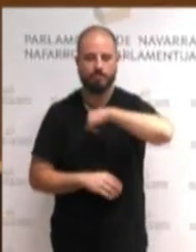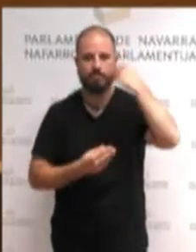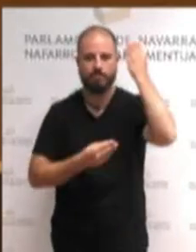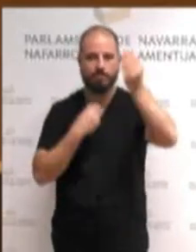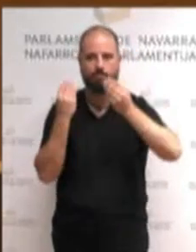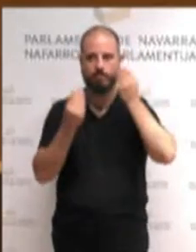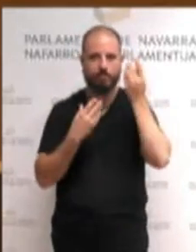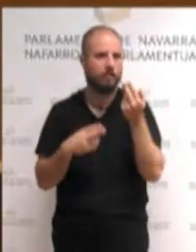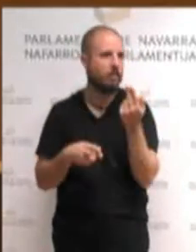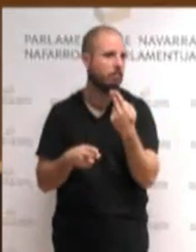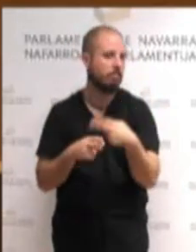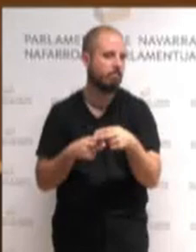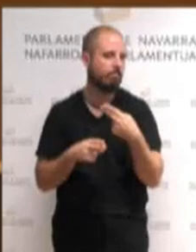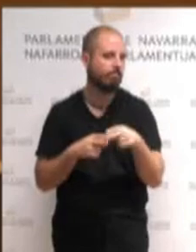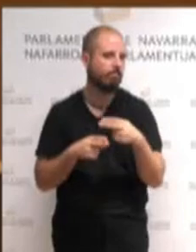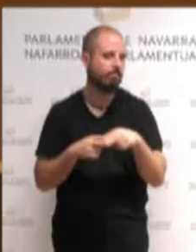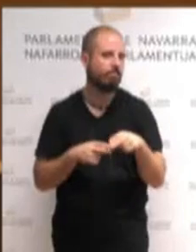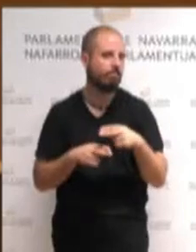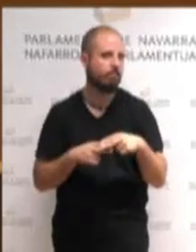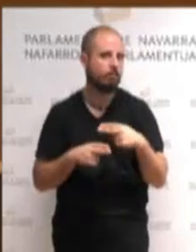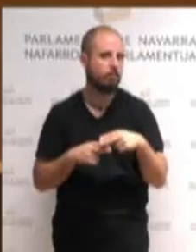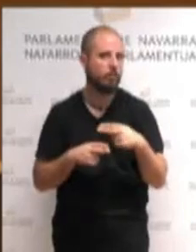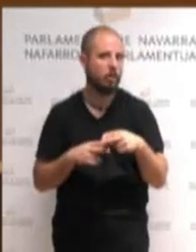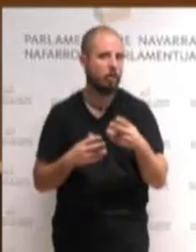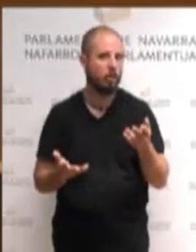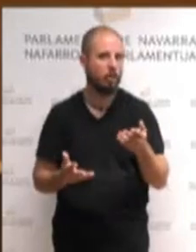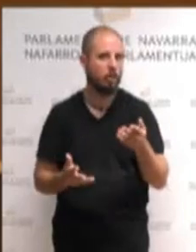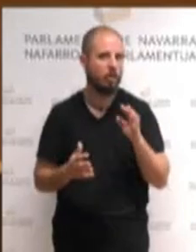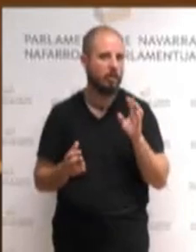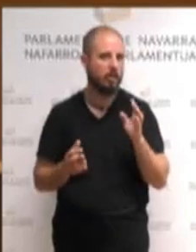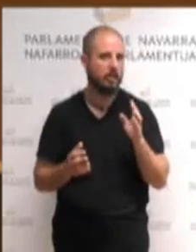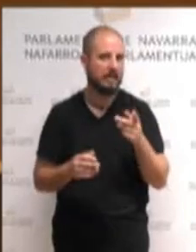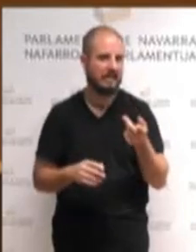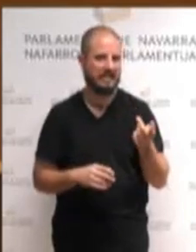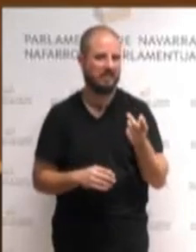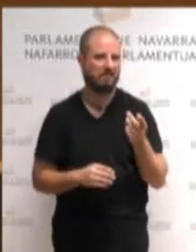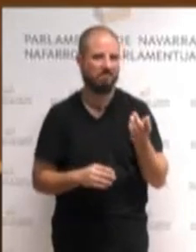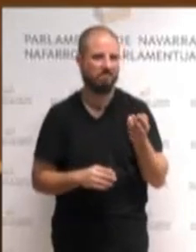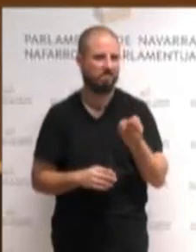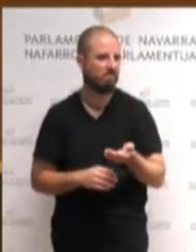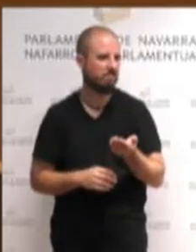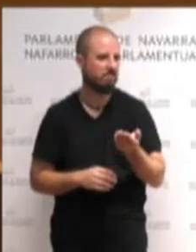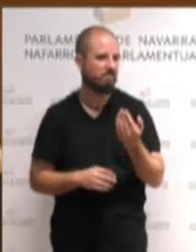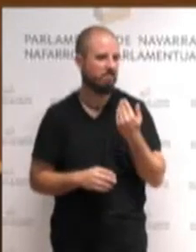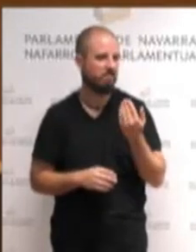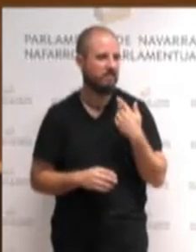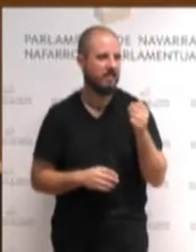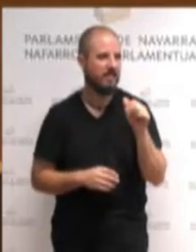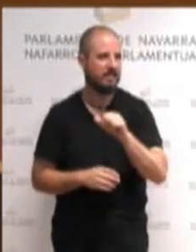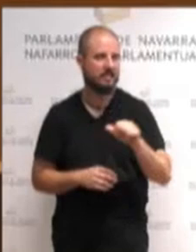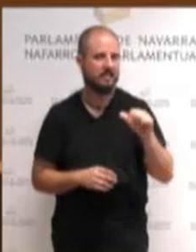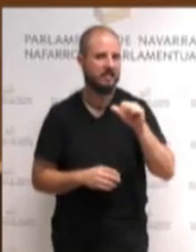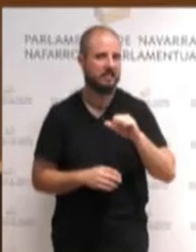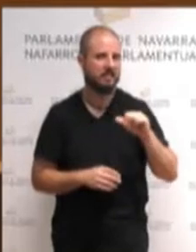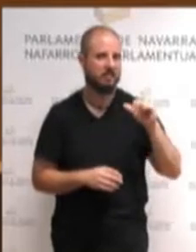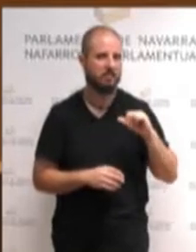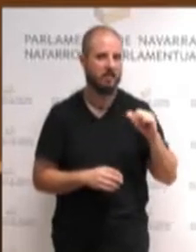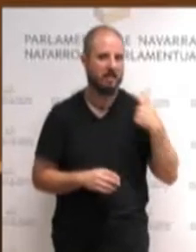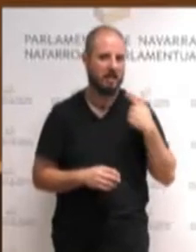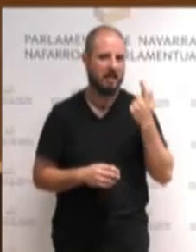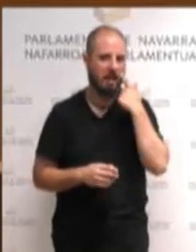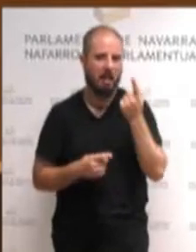la política está muy alejada de lo que hemos visto estas últimas semanas en las